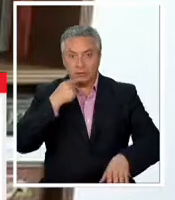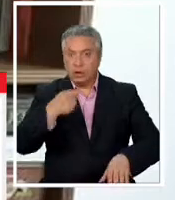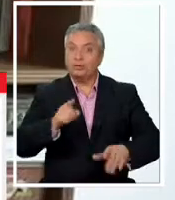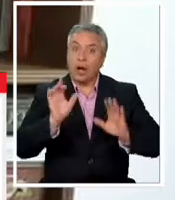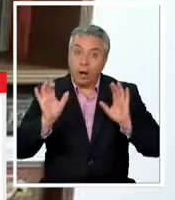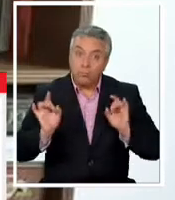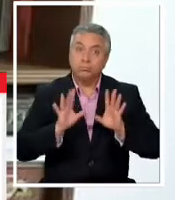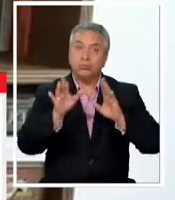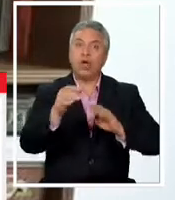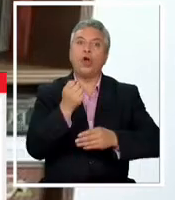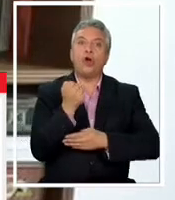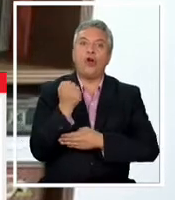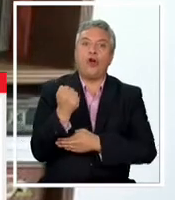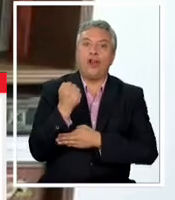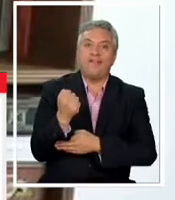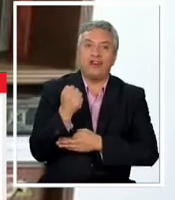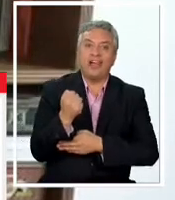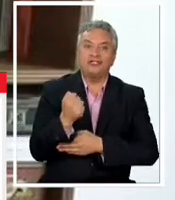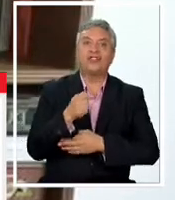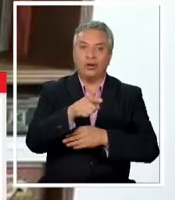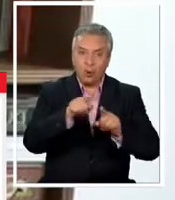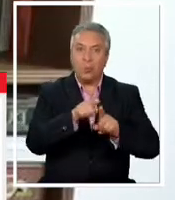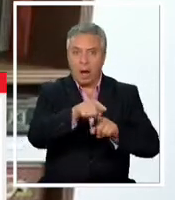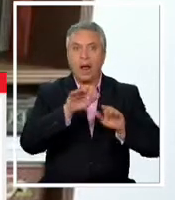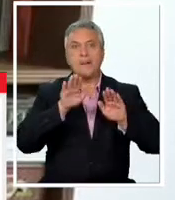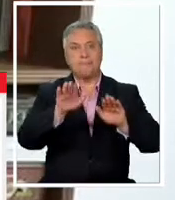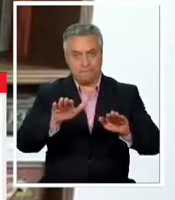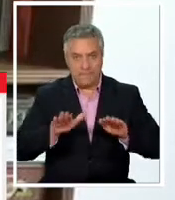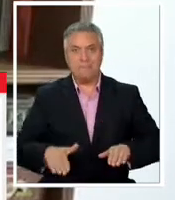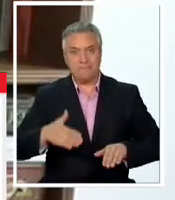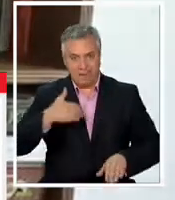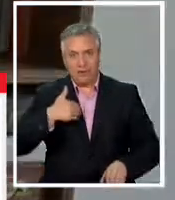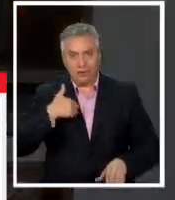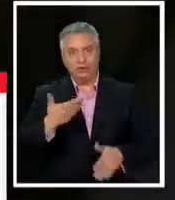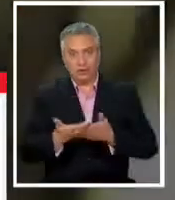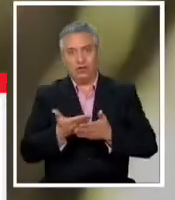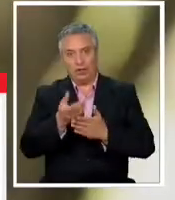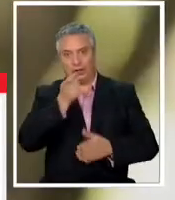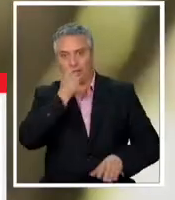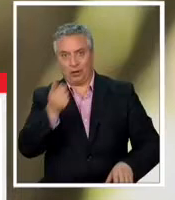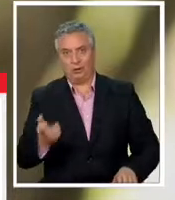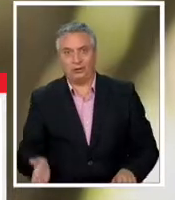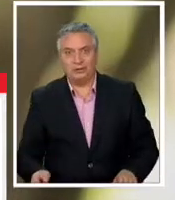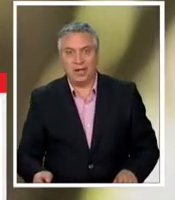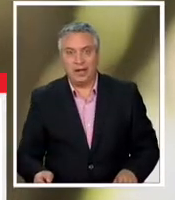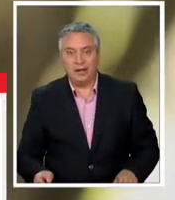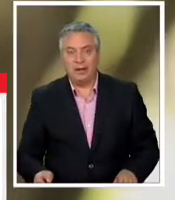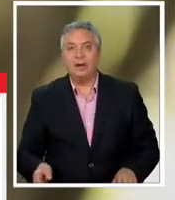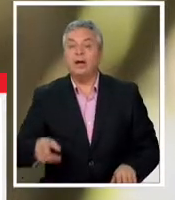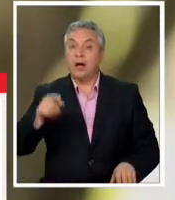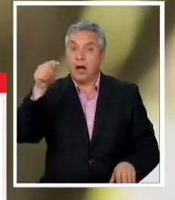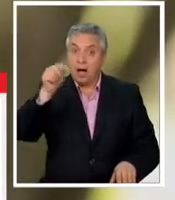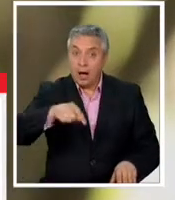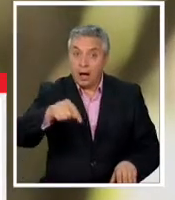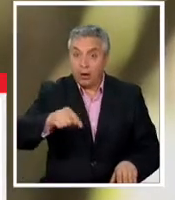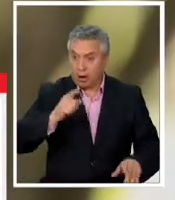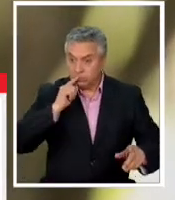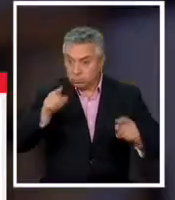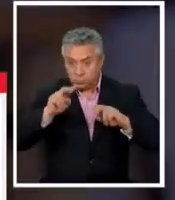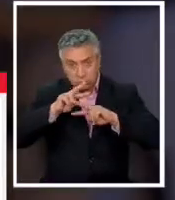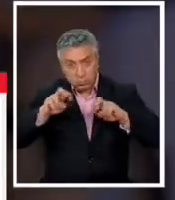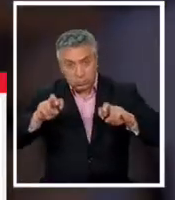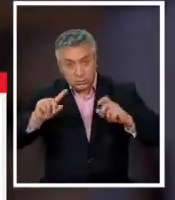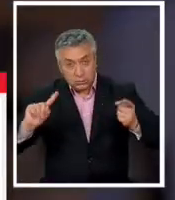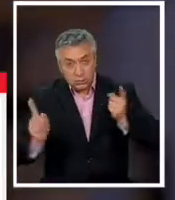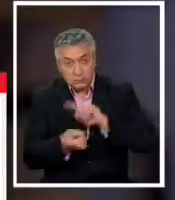colaboración al haber sido el mismo quien realiza esta denuncia. Y aún así si la investigación dijera lo contrario